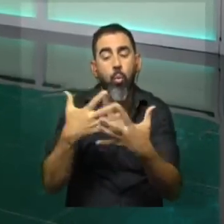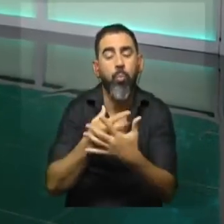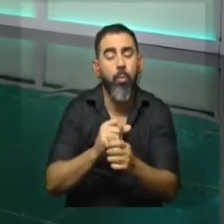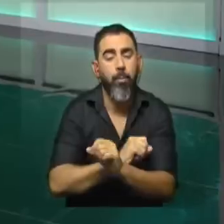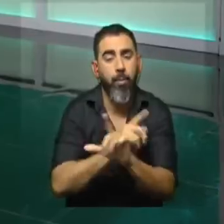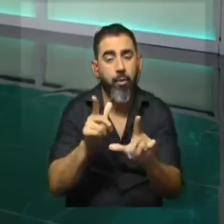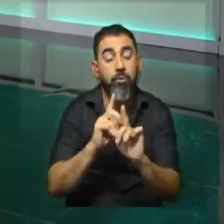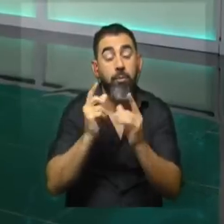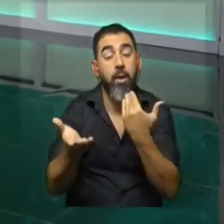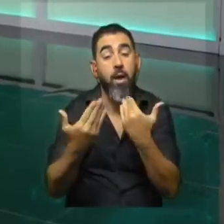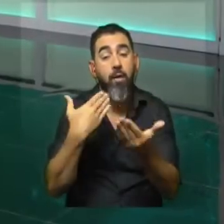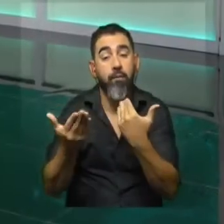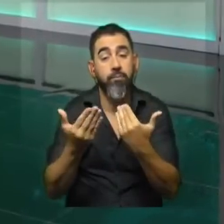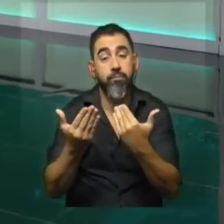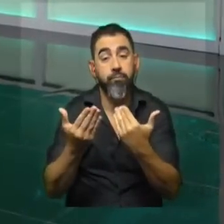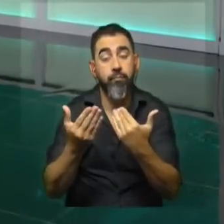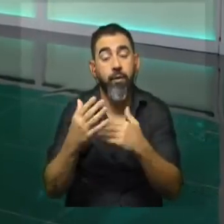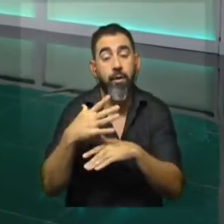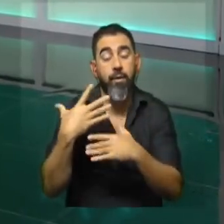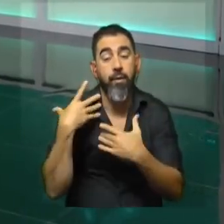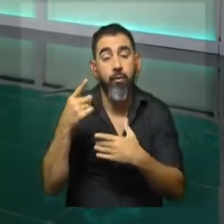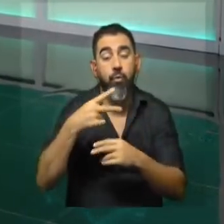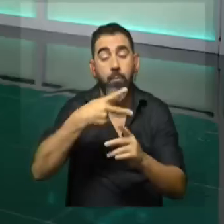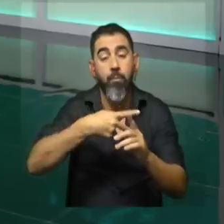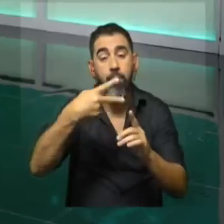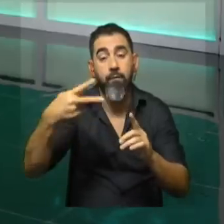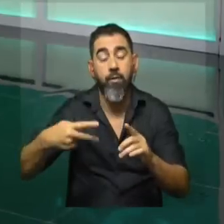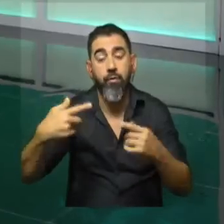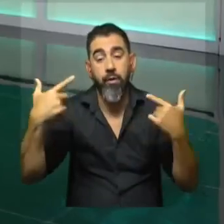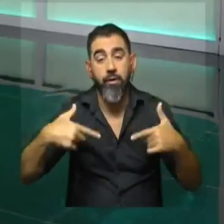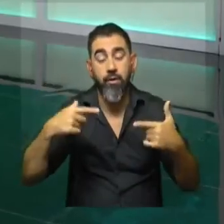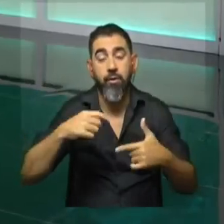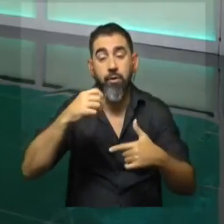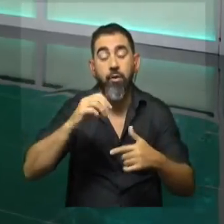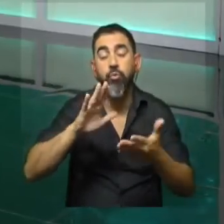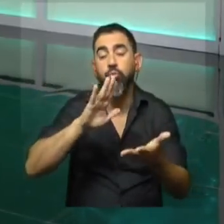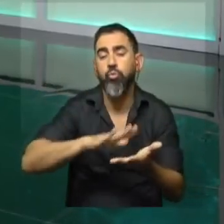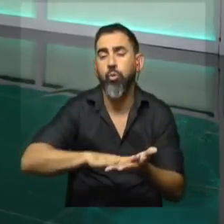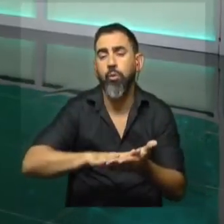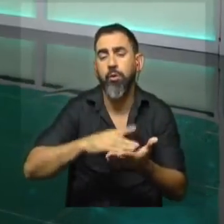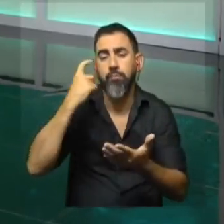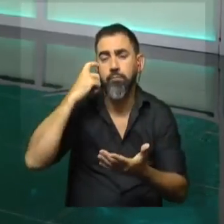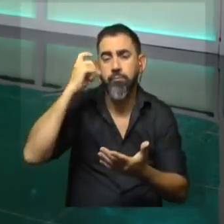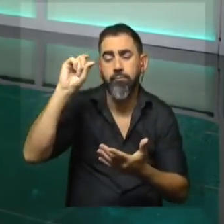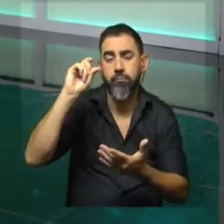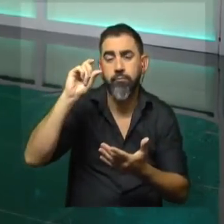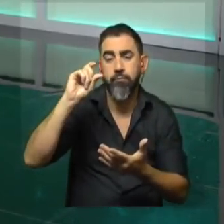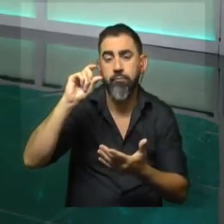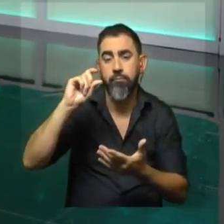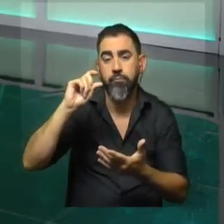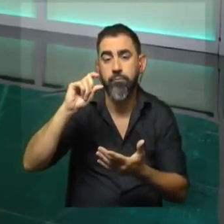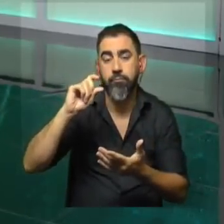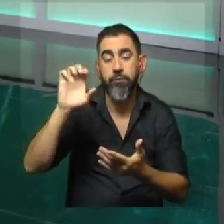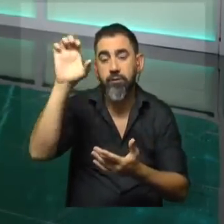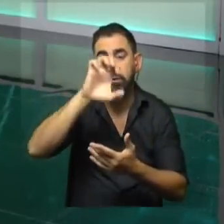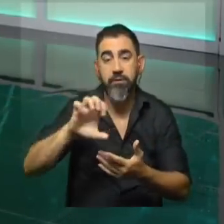También vamos a estar hablando con el director de planificación de la comuna capitalina, Luis Orelloni, a propósito de una iniciativa que se va a estar concretando en el